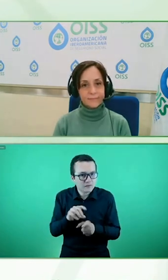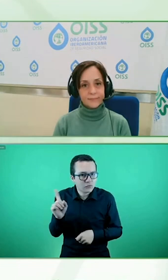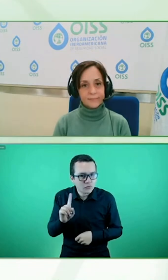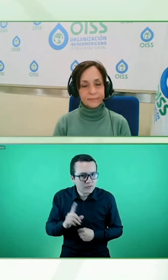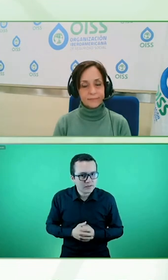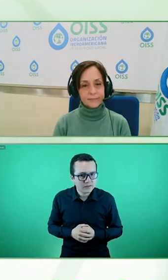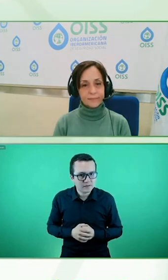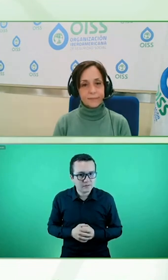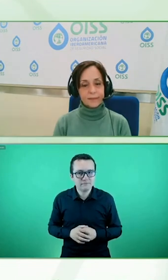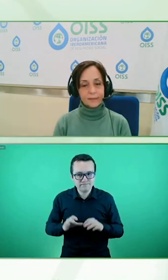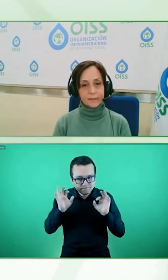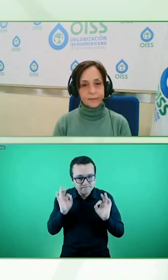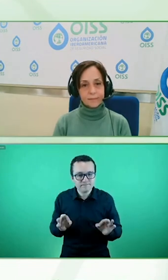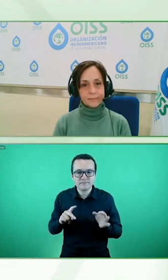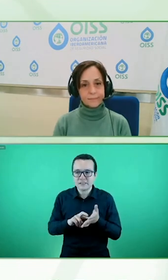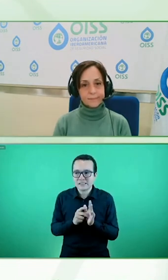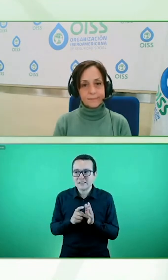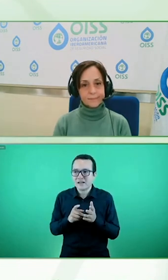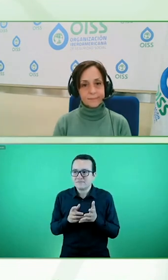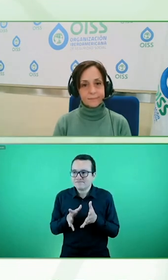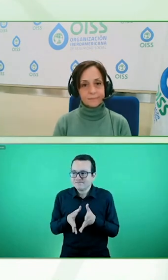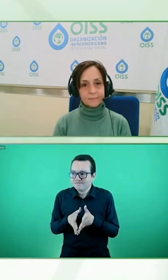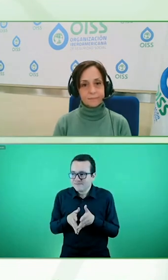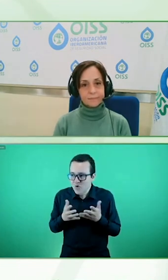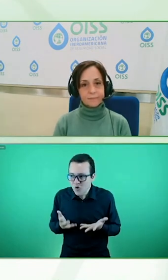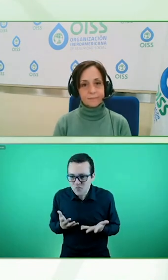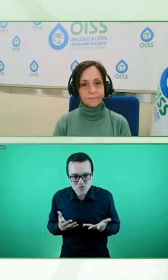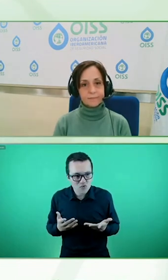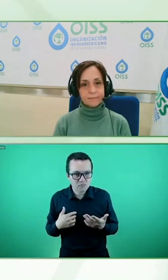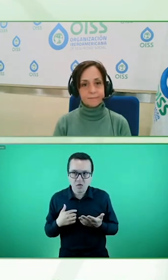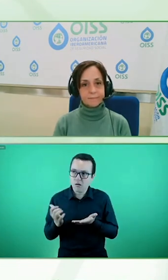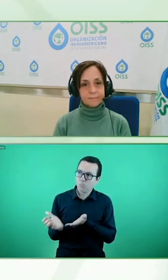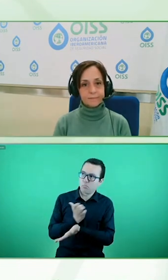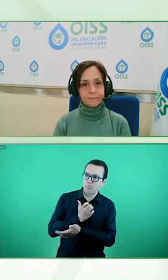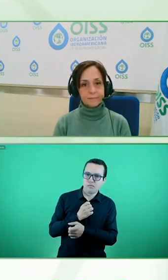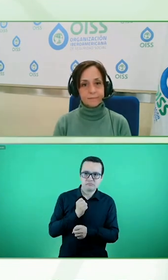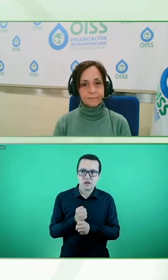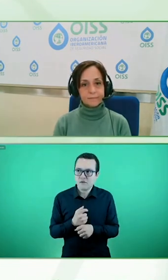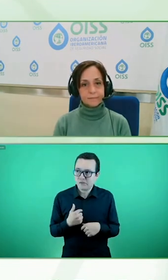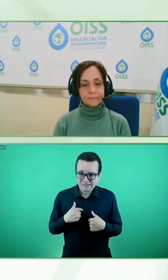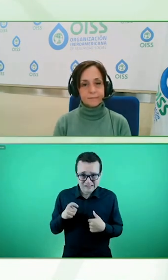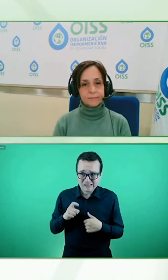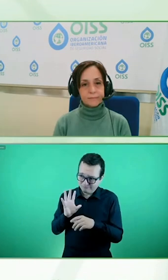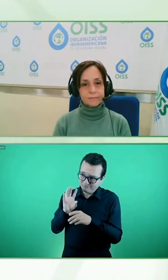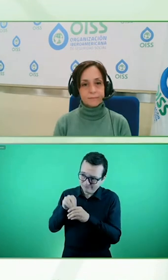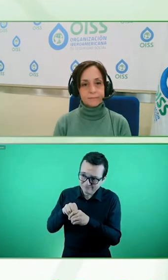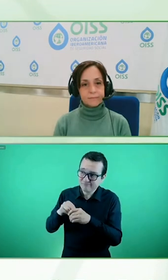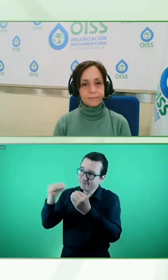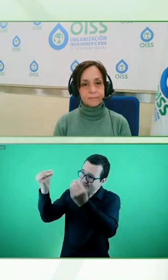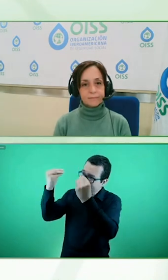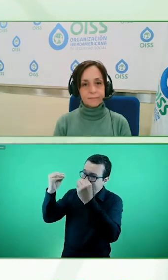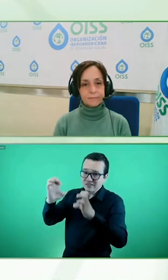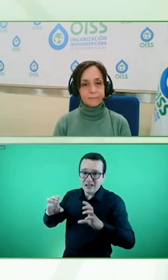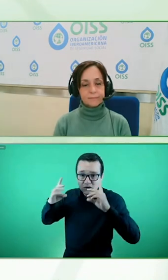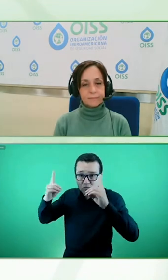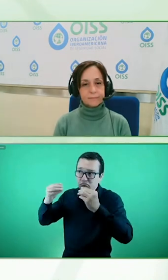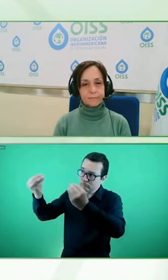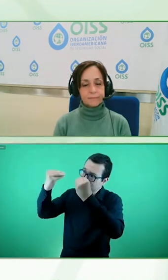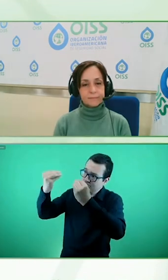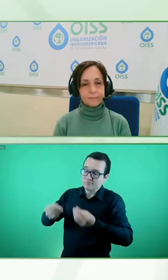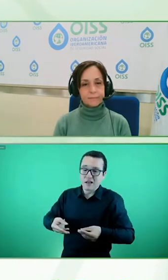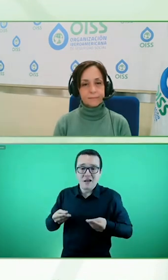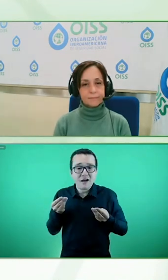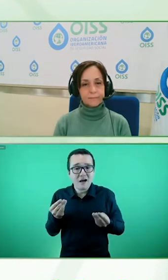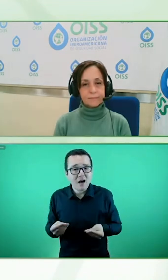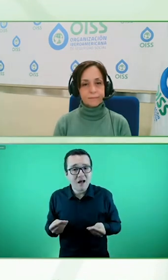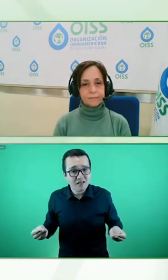por fuera del mercado laboral durante mucho tiempo poder acceder a una educación que sea de calidad y que tenga parámetros mínimos